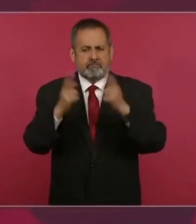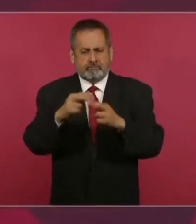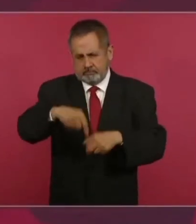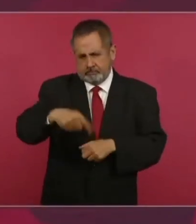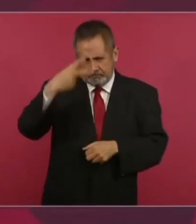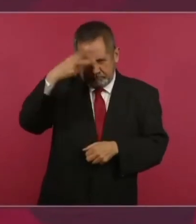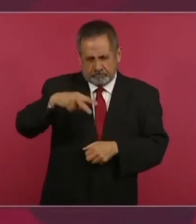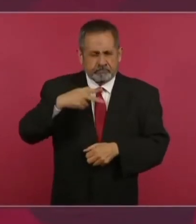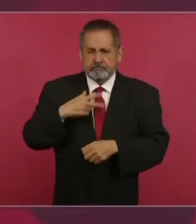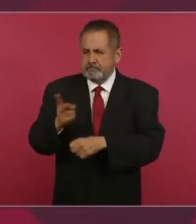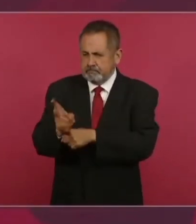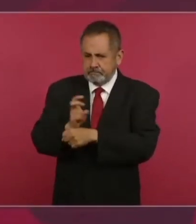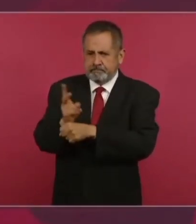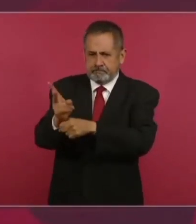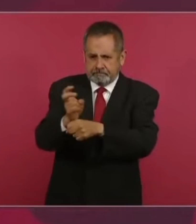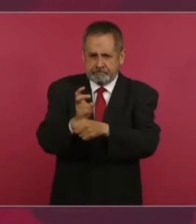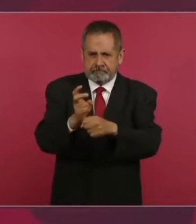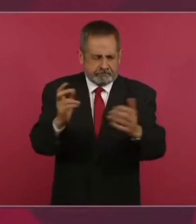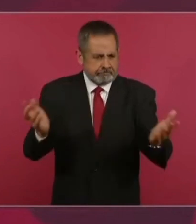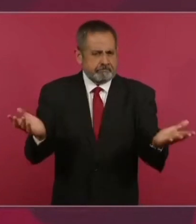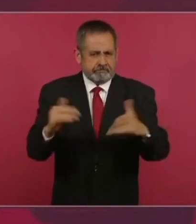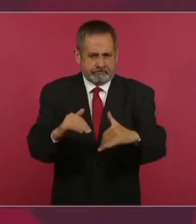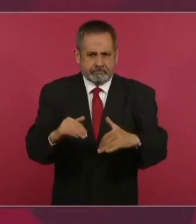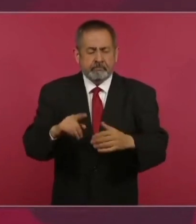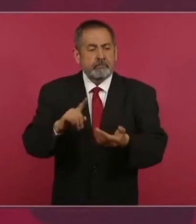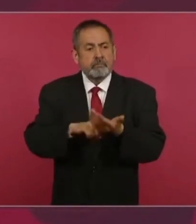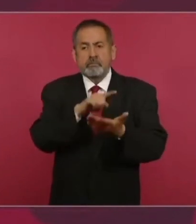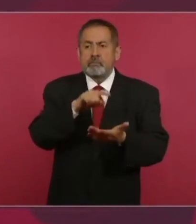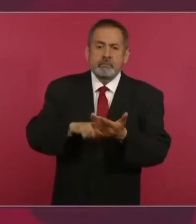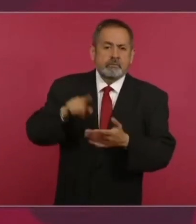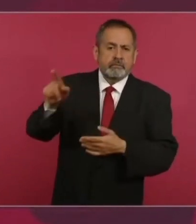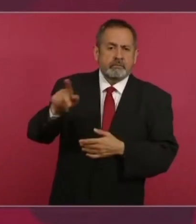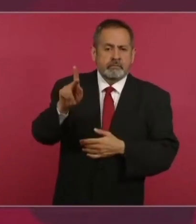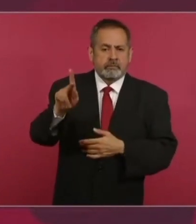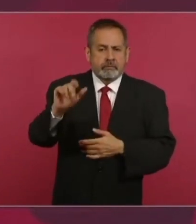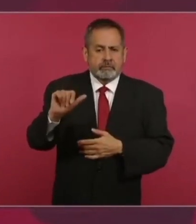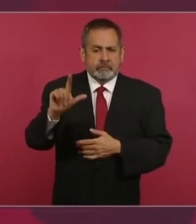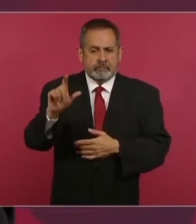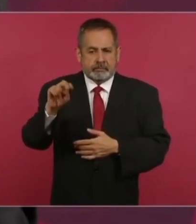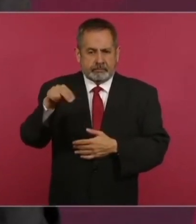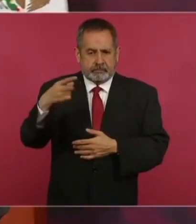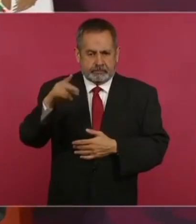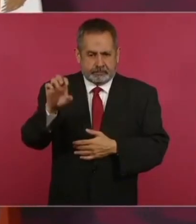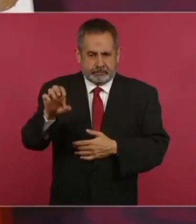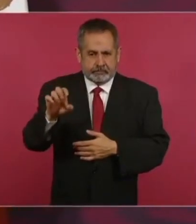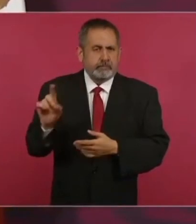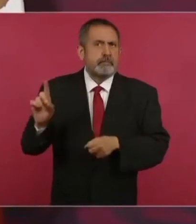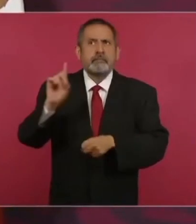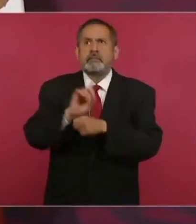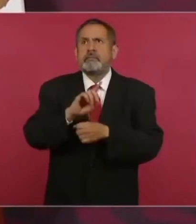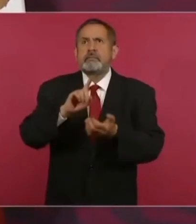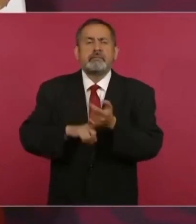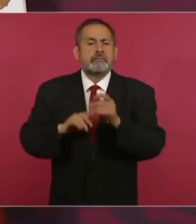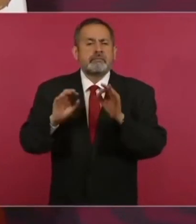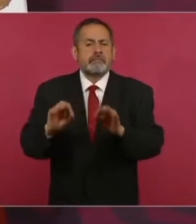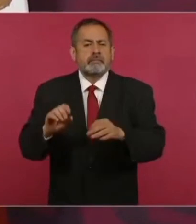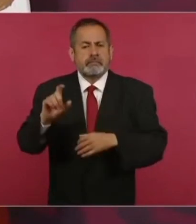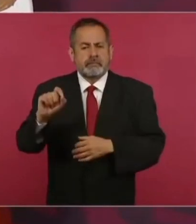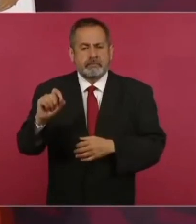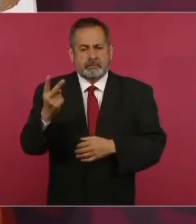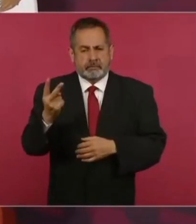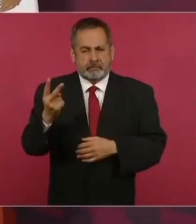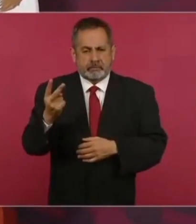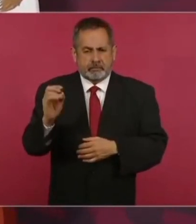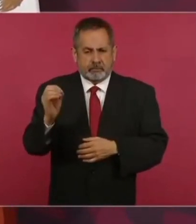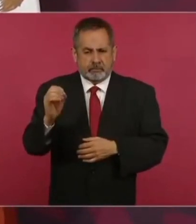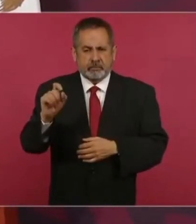para reunirnos en Palenque, Chiapas, el día 22